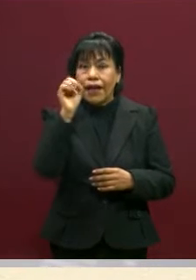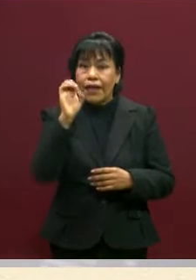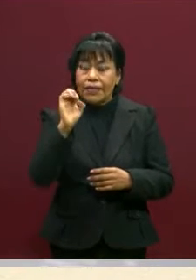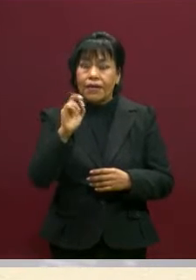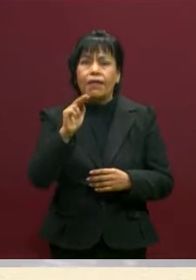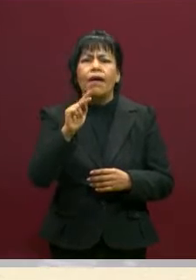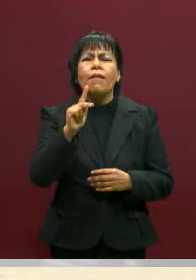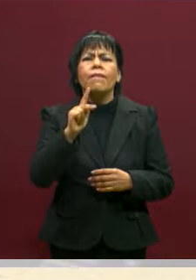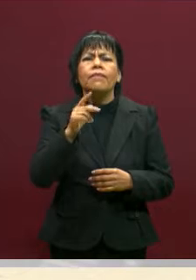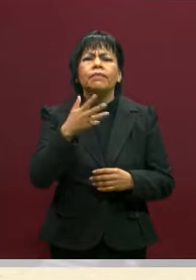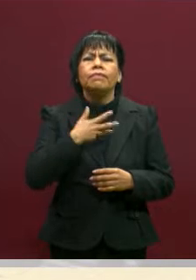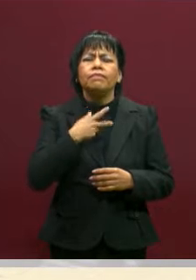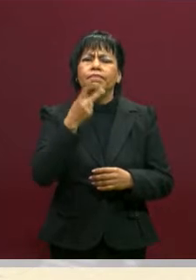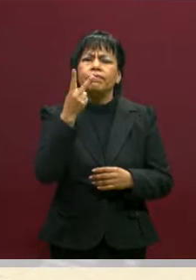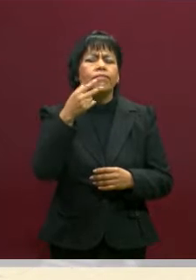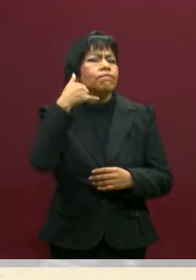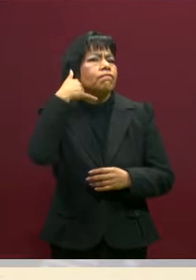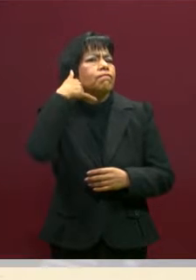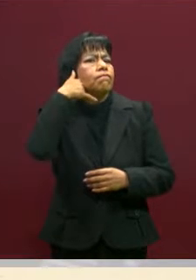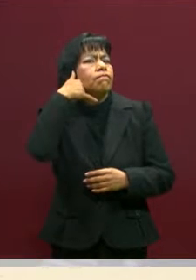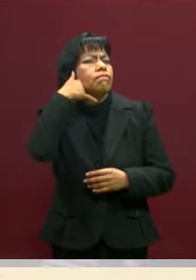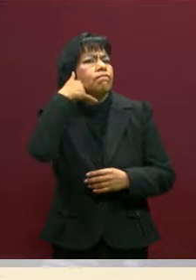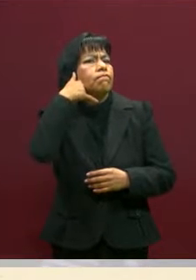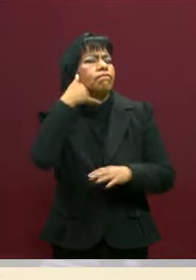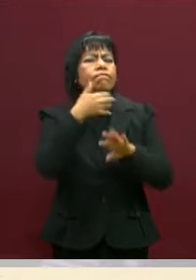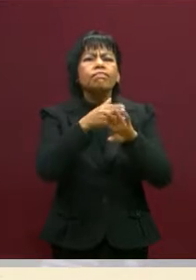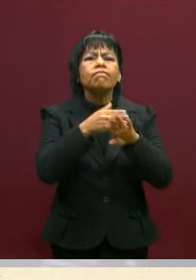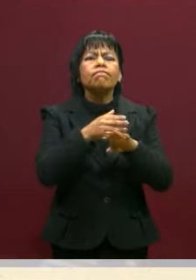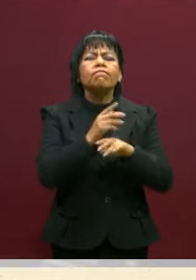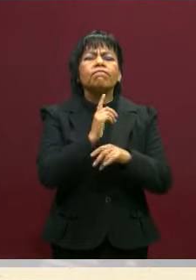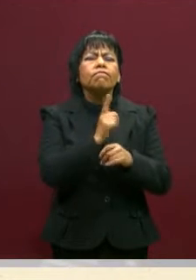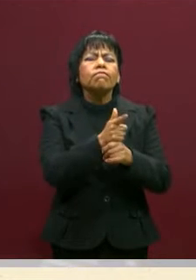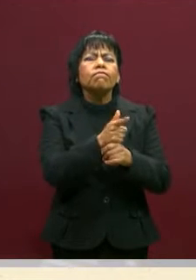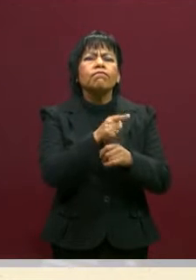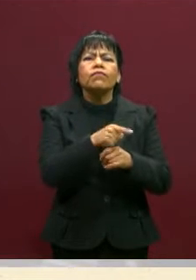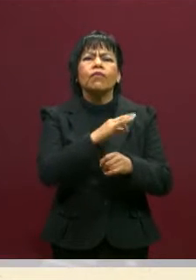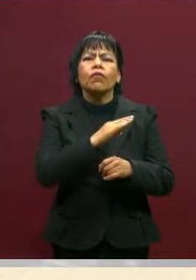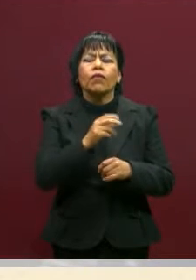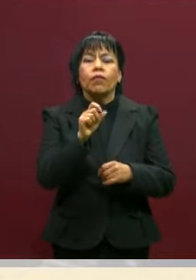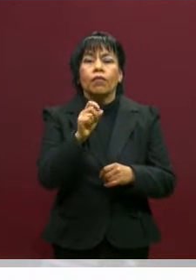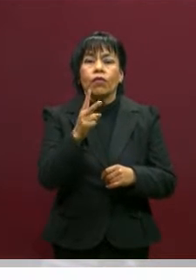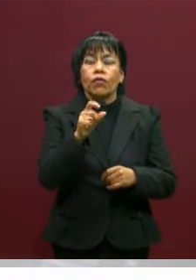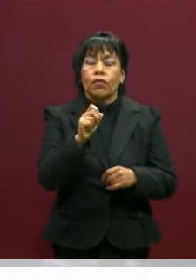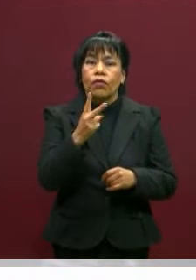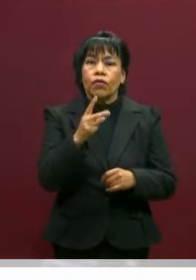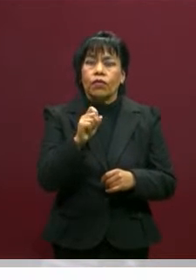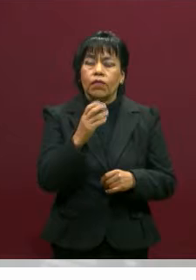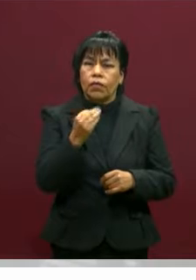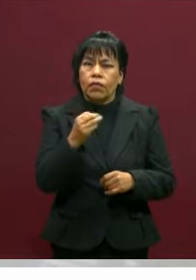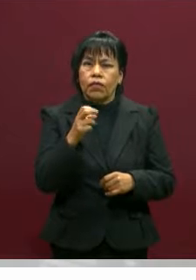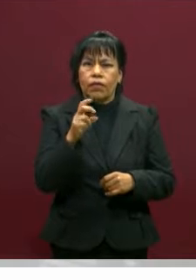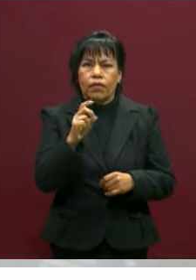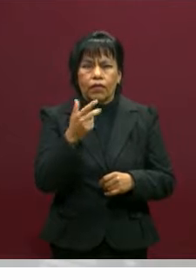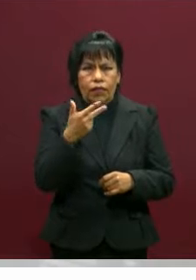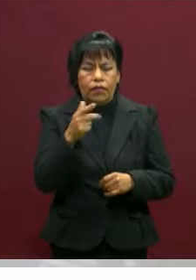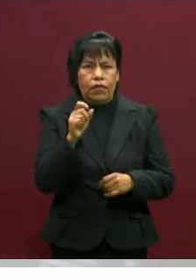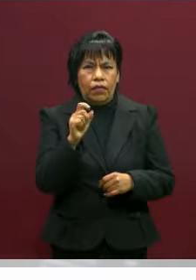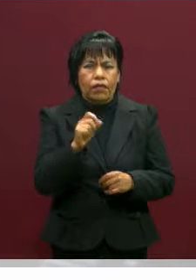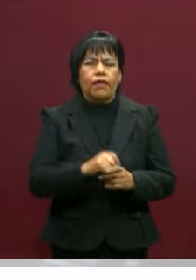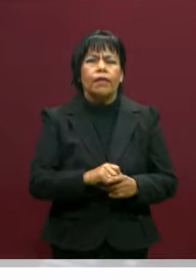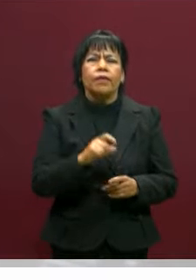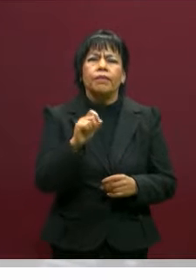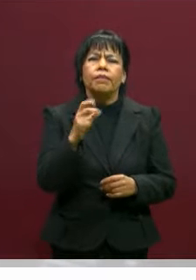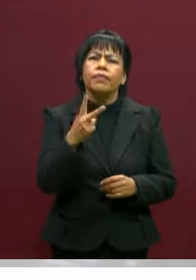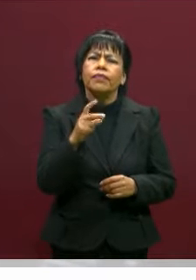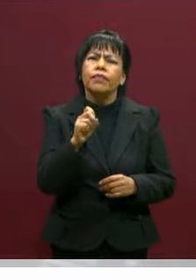dos líneas a su disposición muy importantes que usted puede tomar nota, el 2222-293820 o 2222